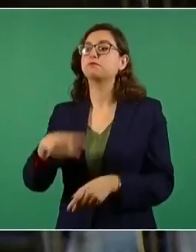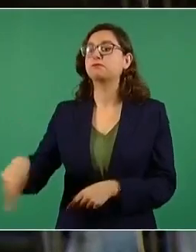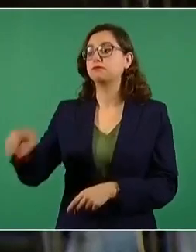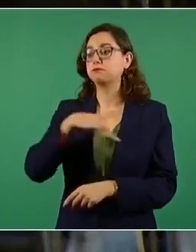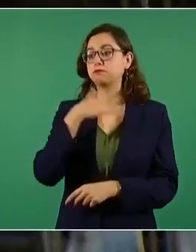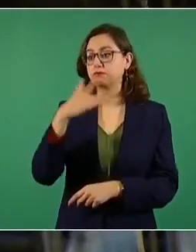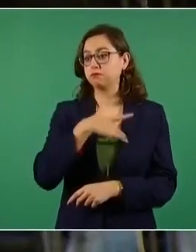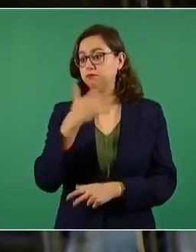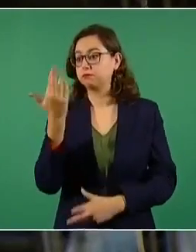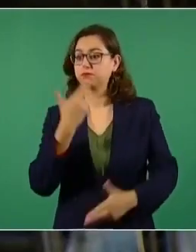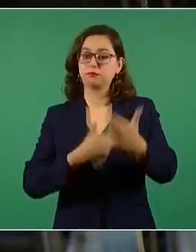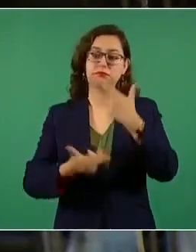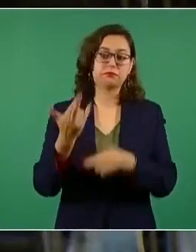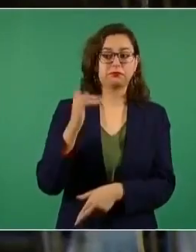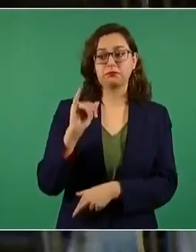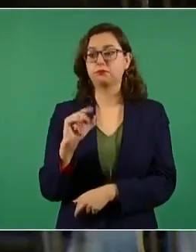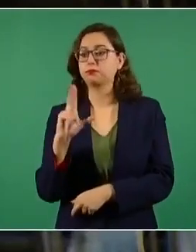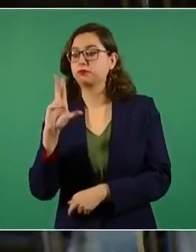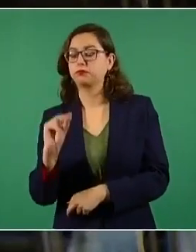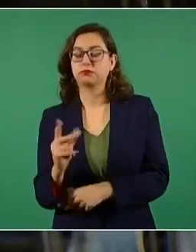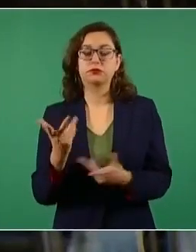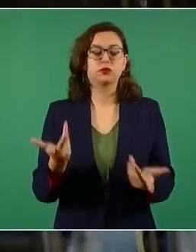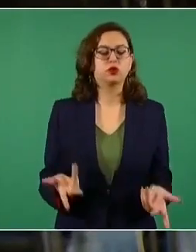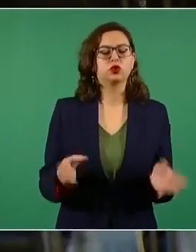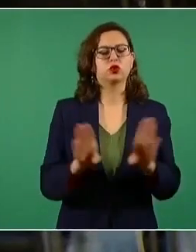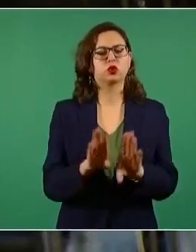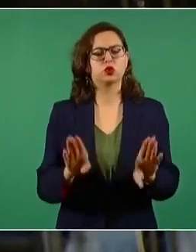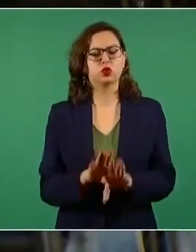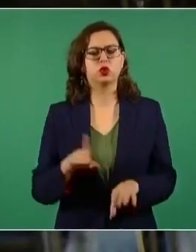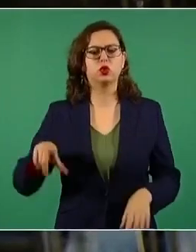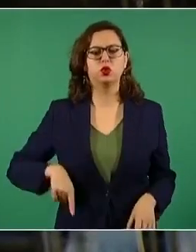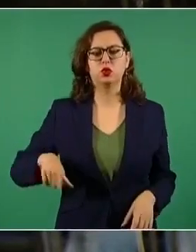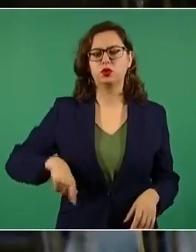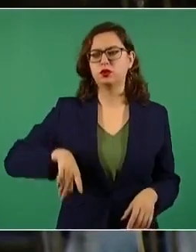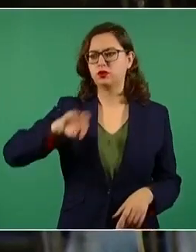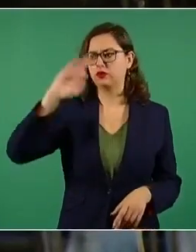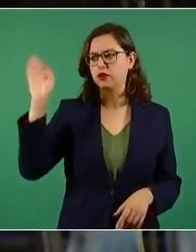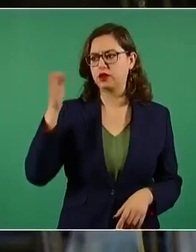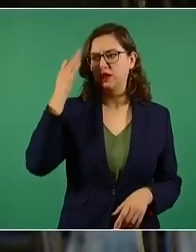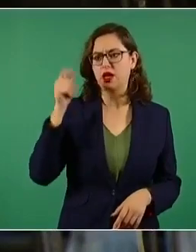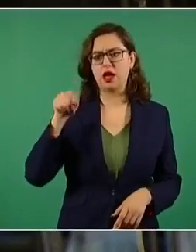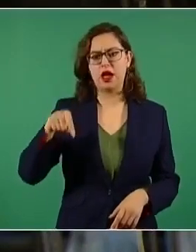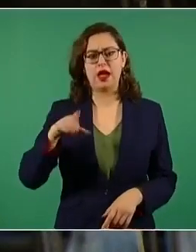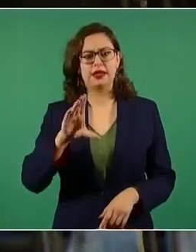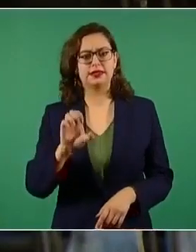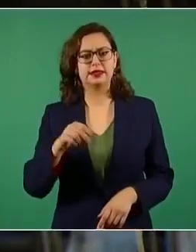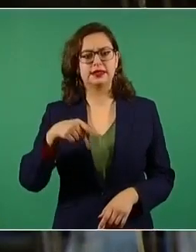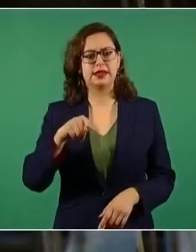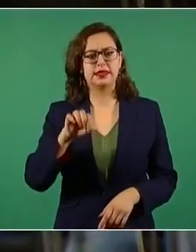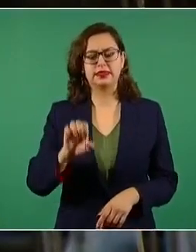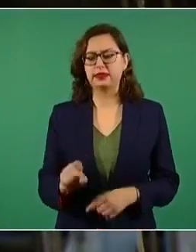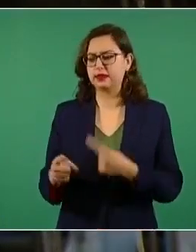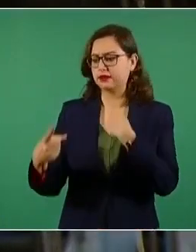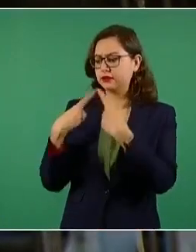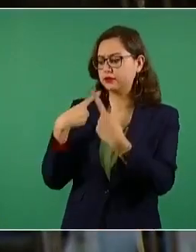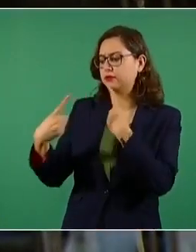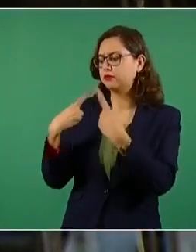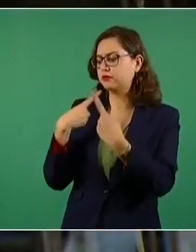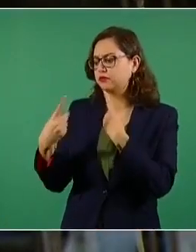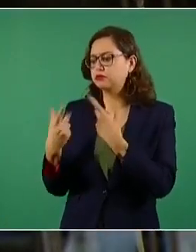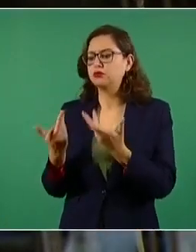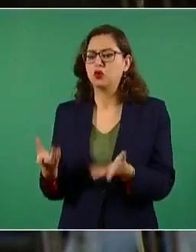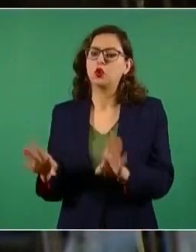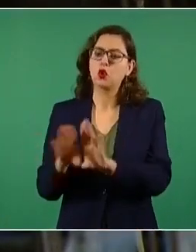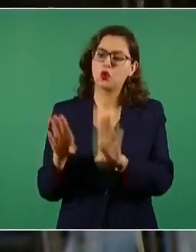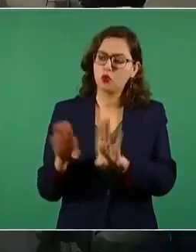regreso, preguntarle si habrá diálogo del gobierno federal con la CENTE para hacer labor convencimiento de que se sumen. Y,